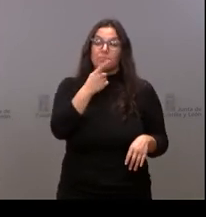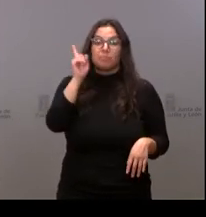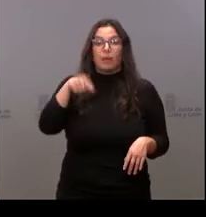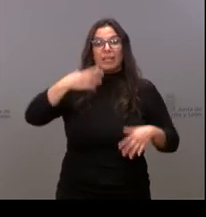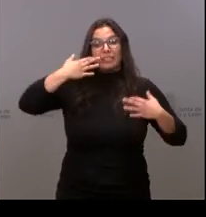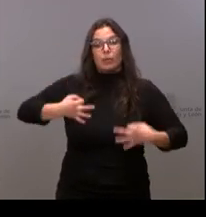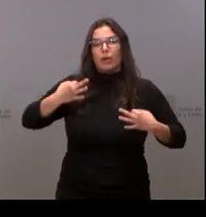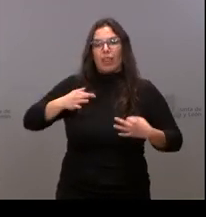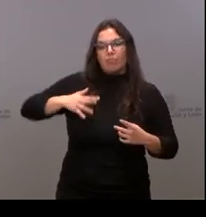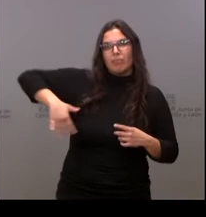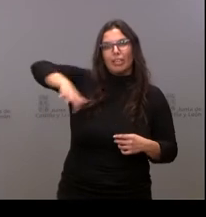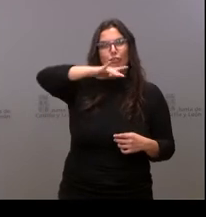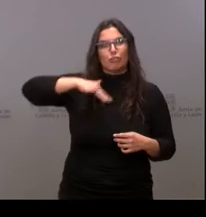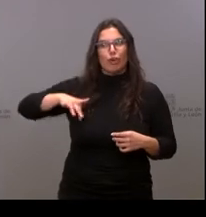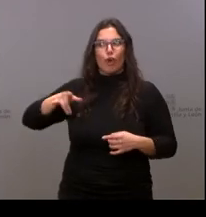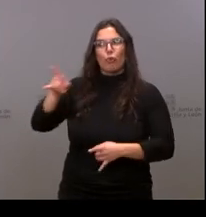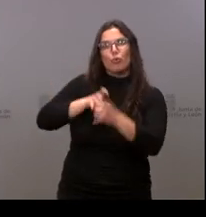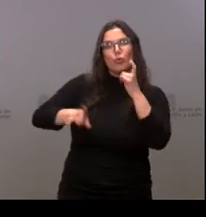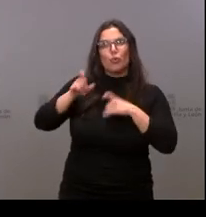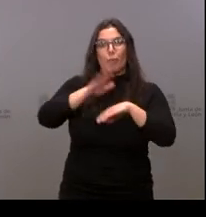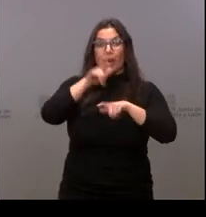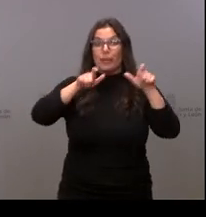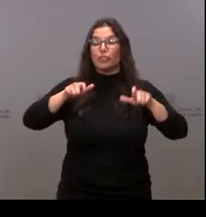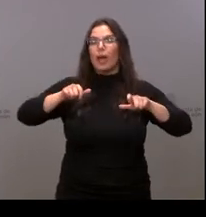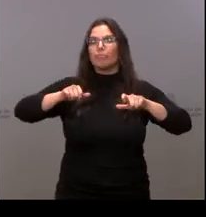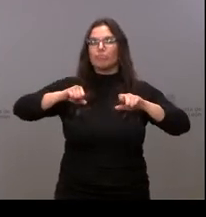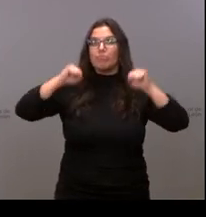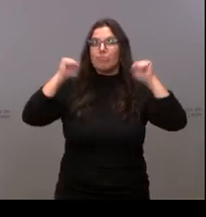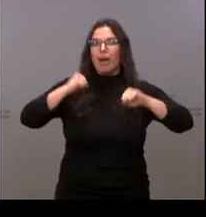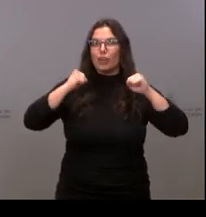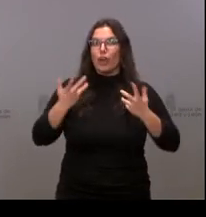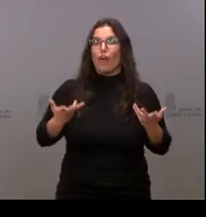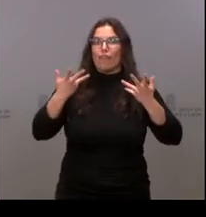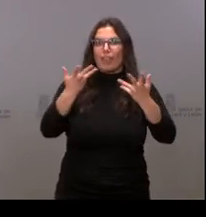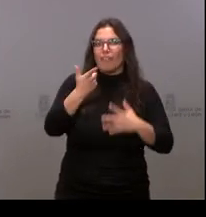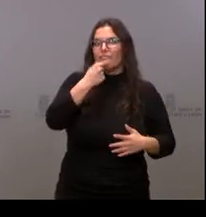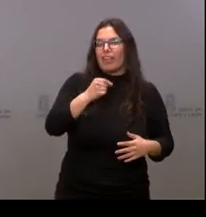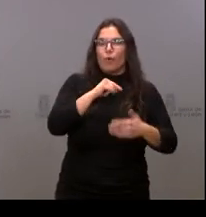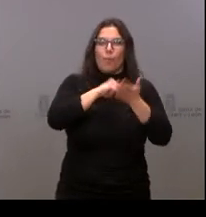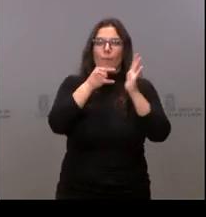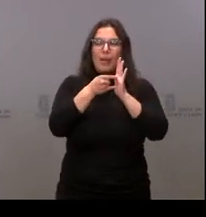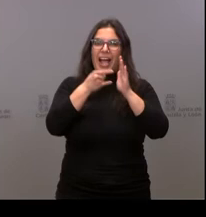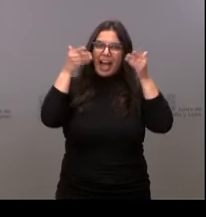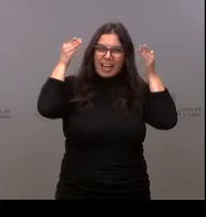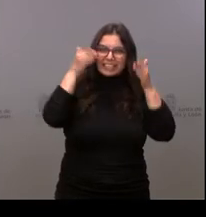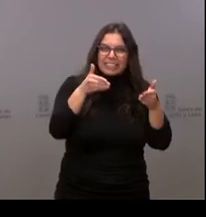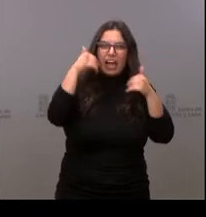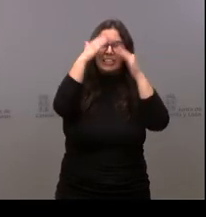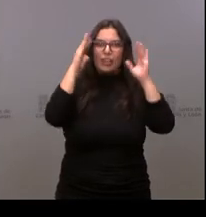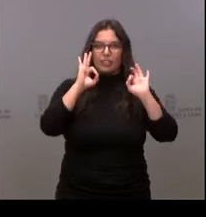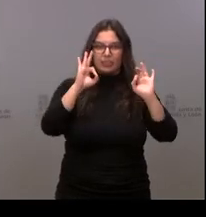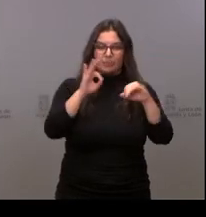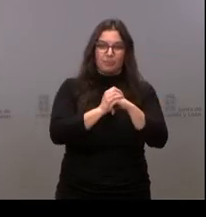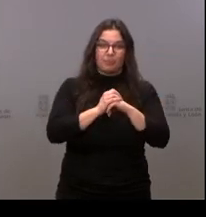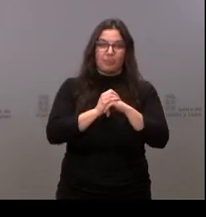un entorno atractivo para las personas mayores con un plan de intervención específico. El último de